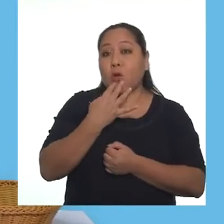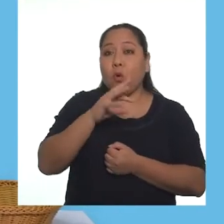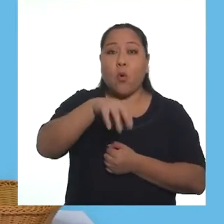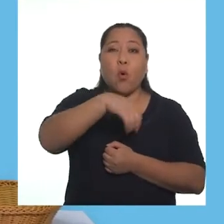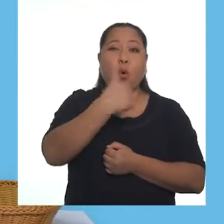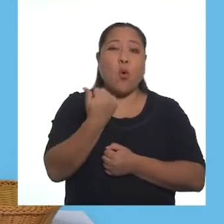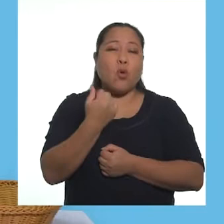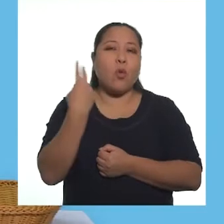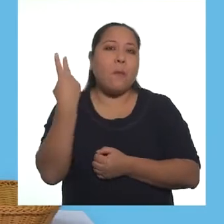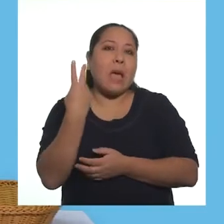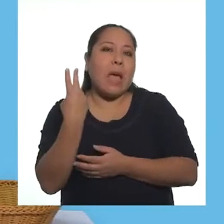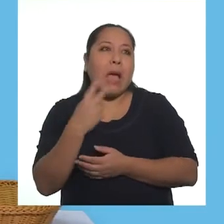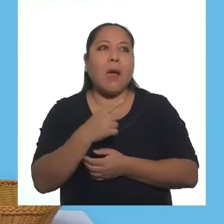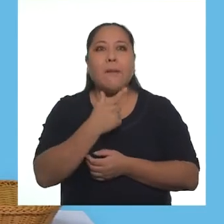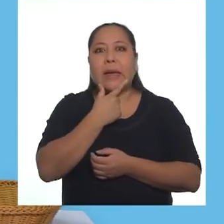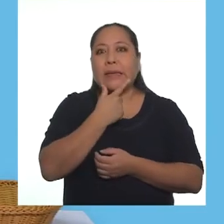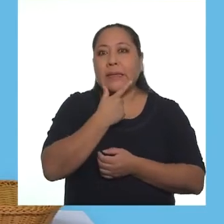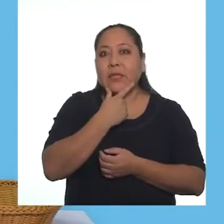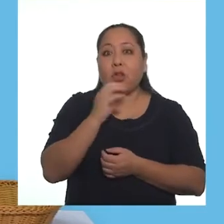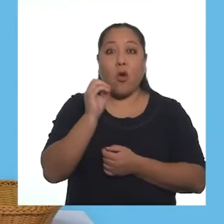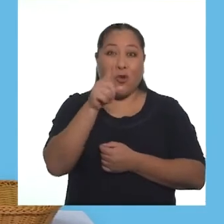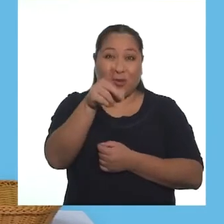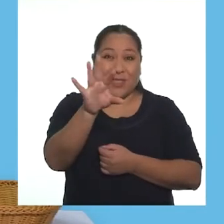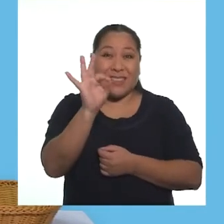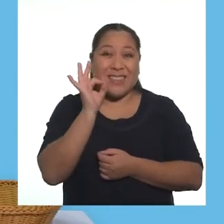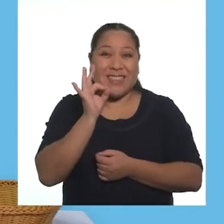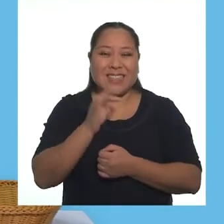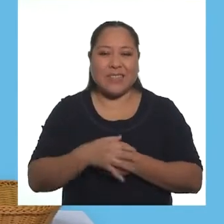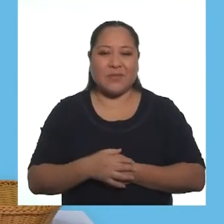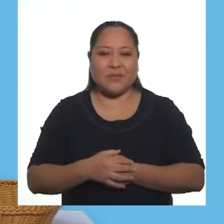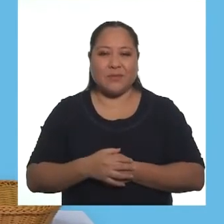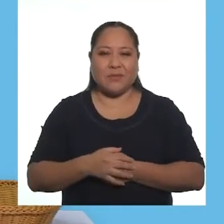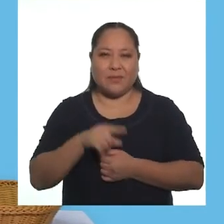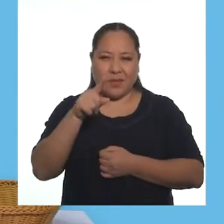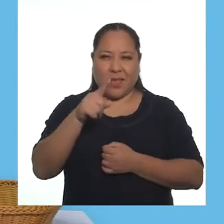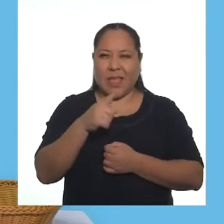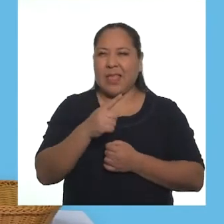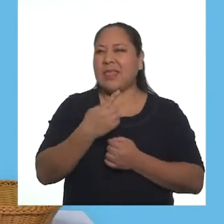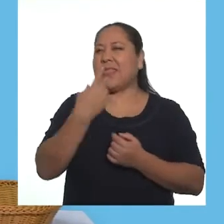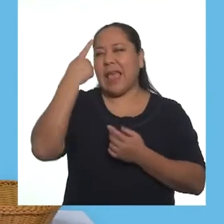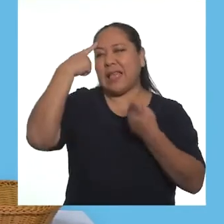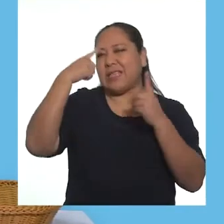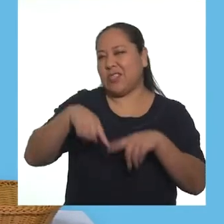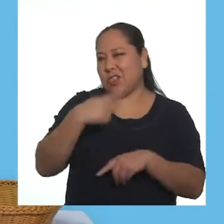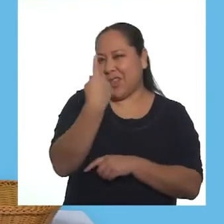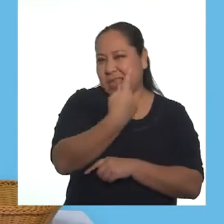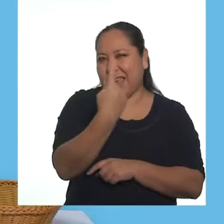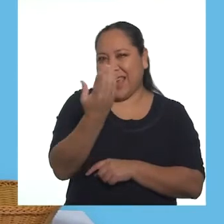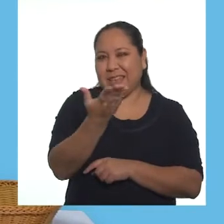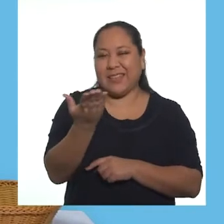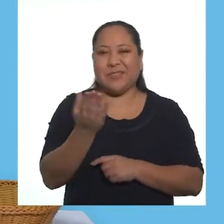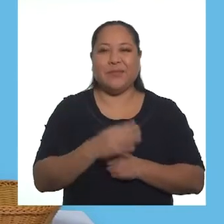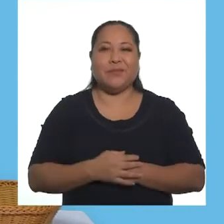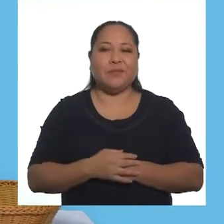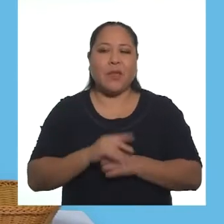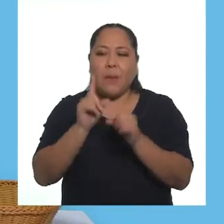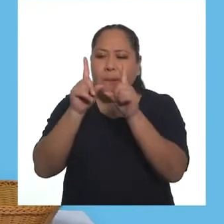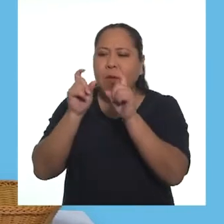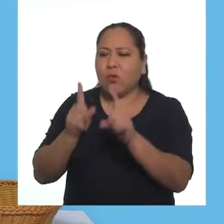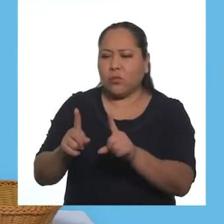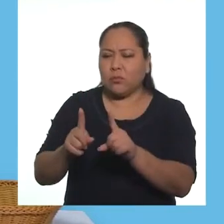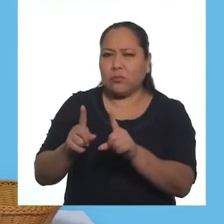el mismo color u otros como verde, amarillo o el que prefieran. Queda a gusto de cada uno.